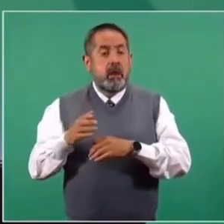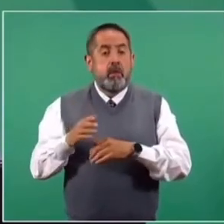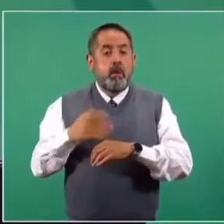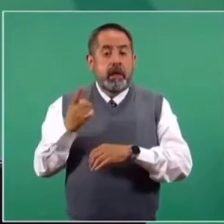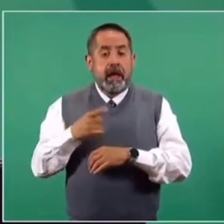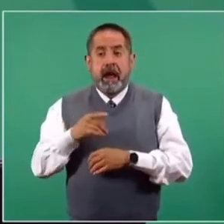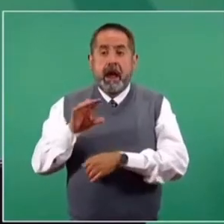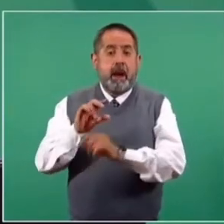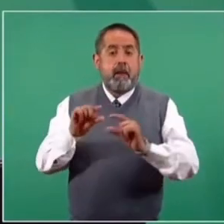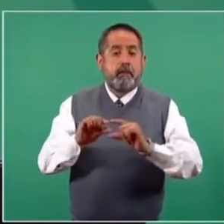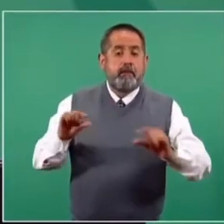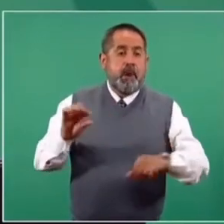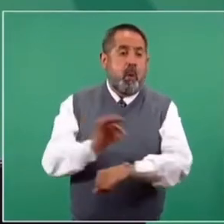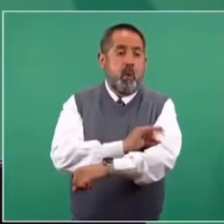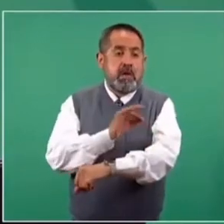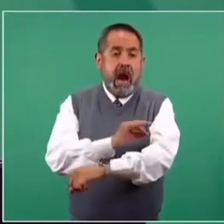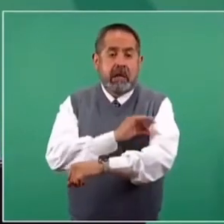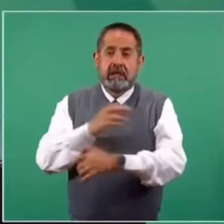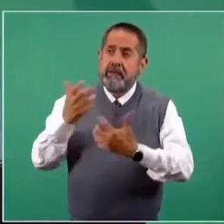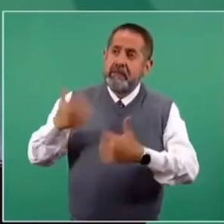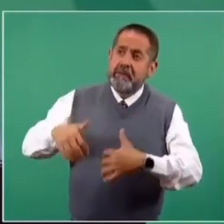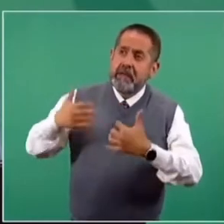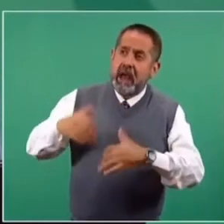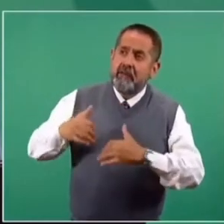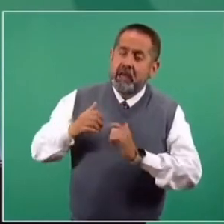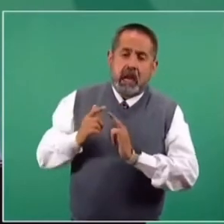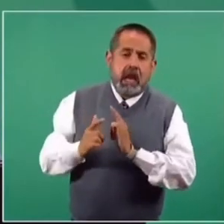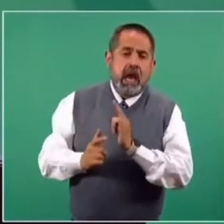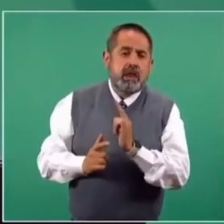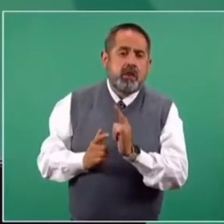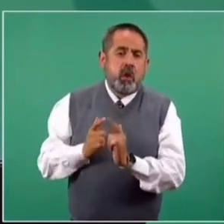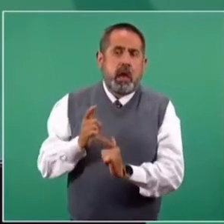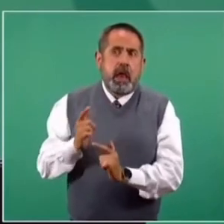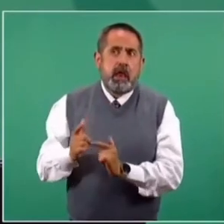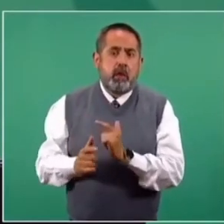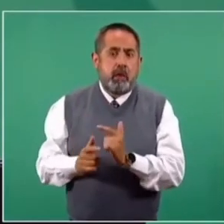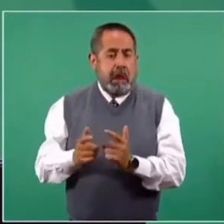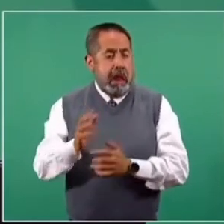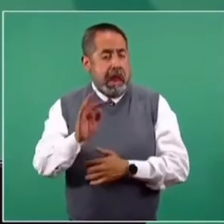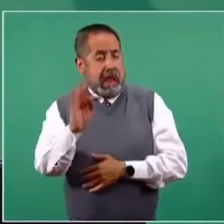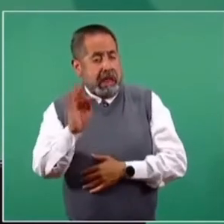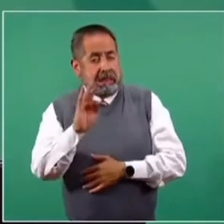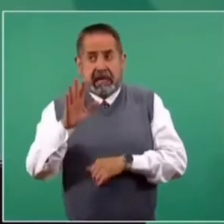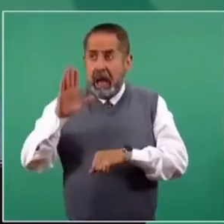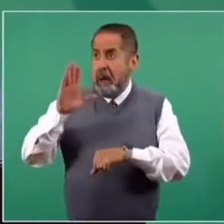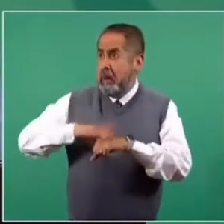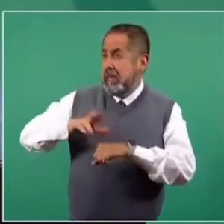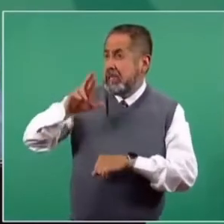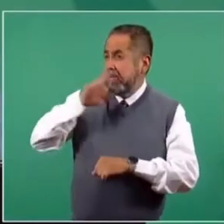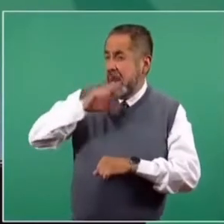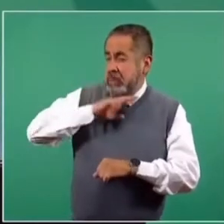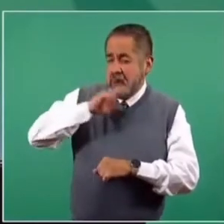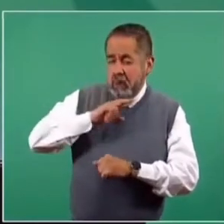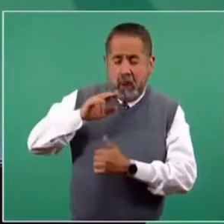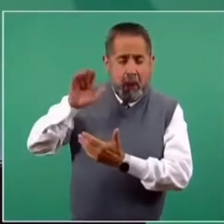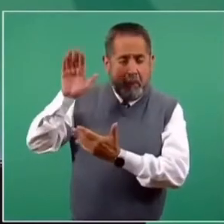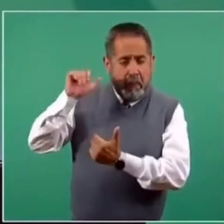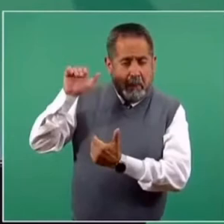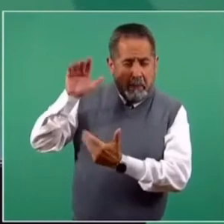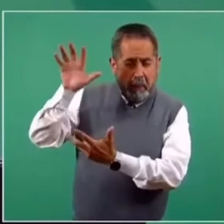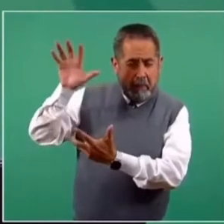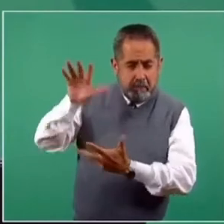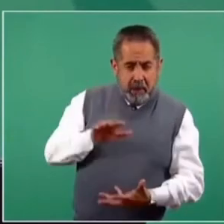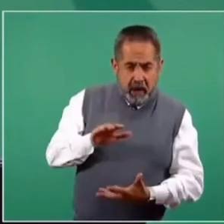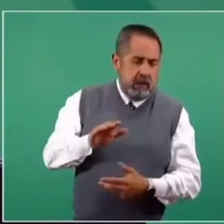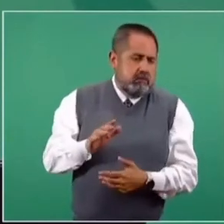vacunas es demasiado lenta y esta es la razón principal. Si las vacunas se fabricaran más rápidamente y llegaran más rápidamente a México,